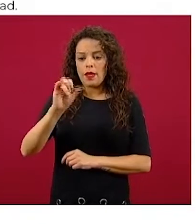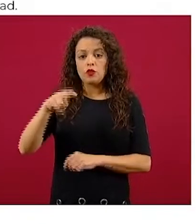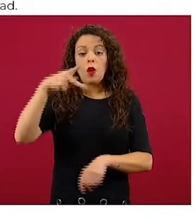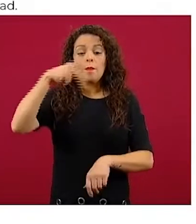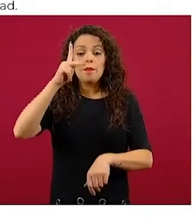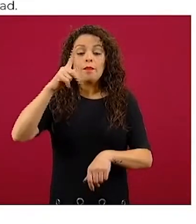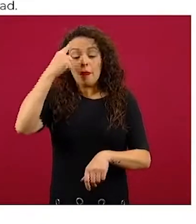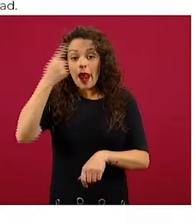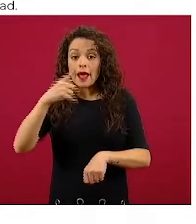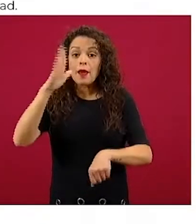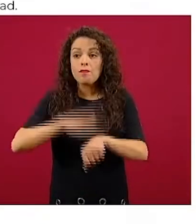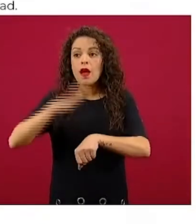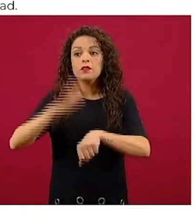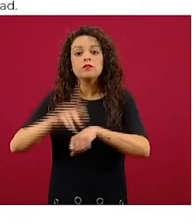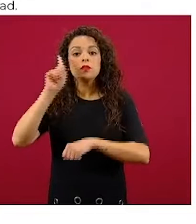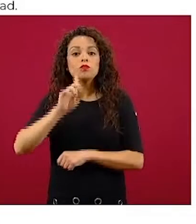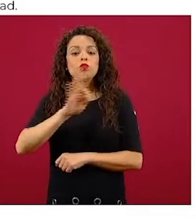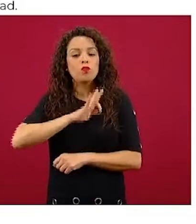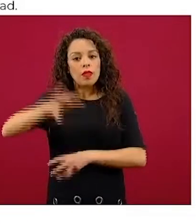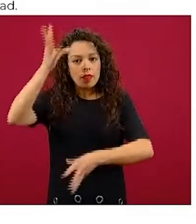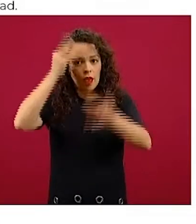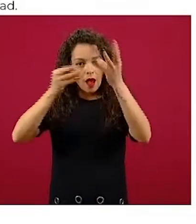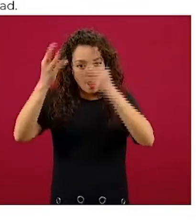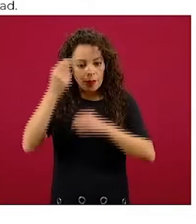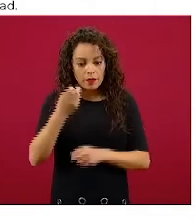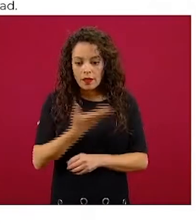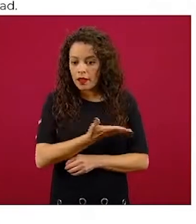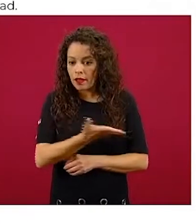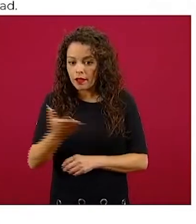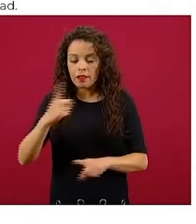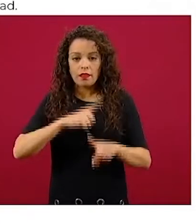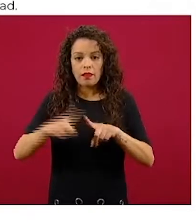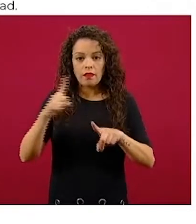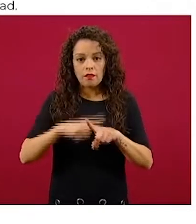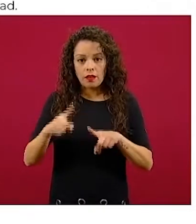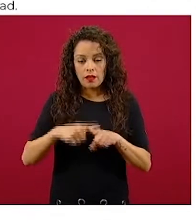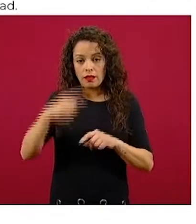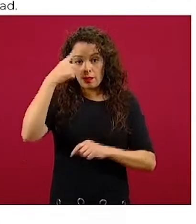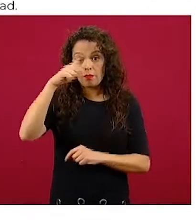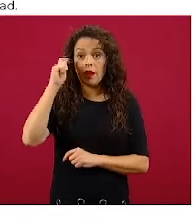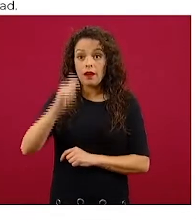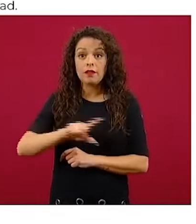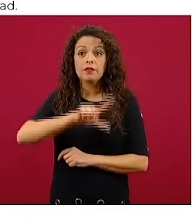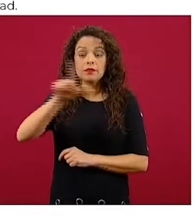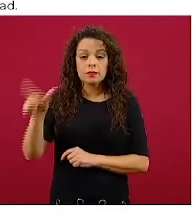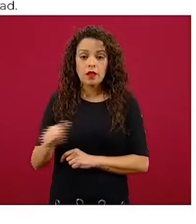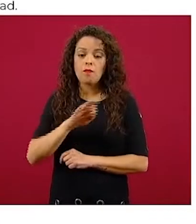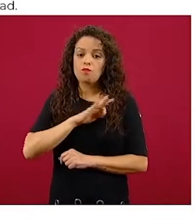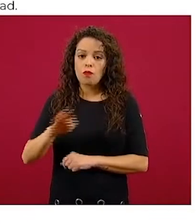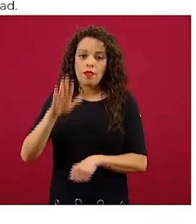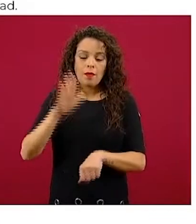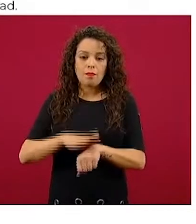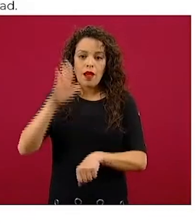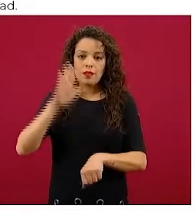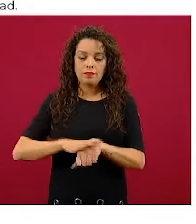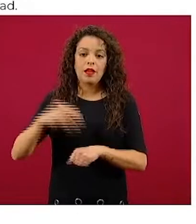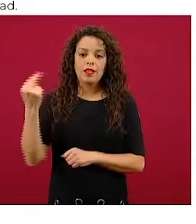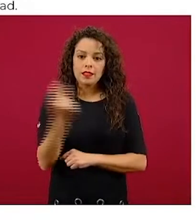aprender estas herramientas, que hoy por hoy van a ser, como bien dijimos al principio, de mayor demanda.